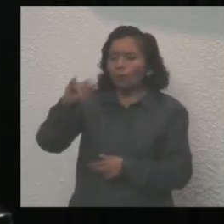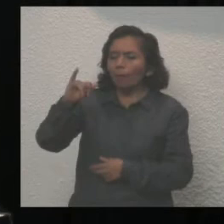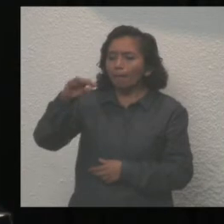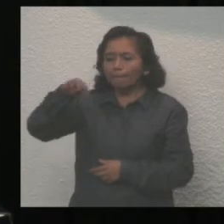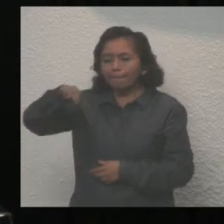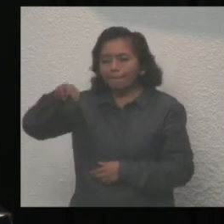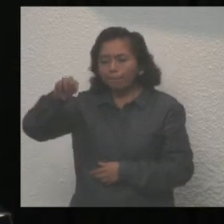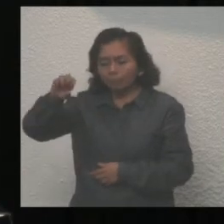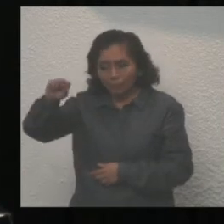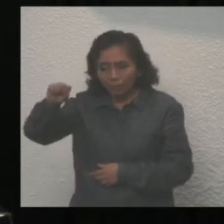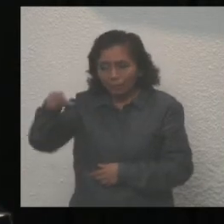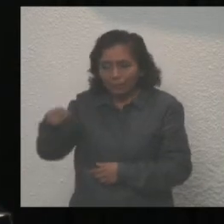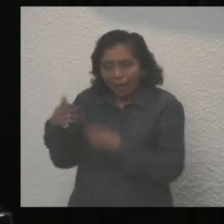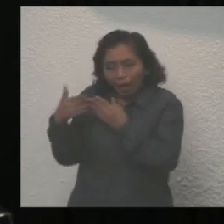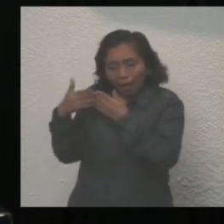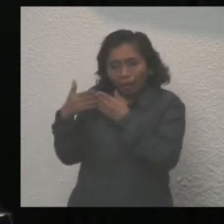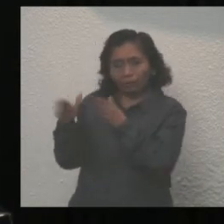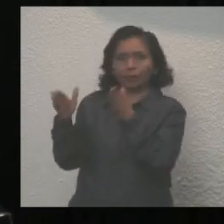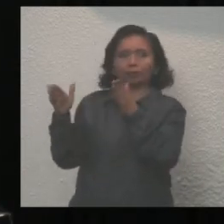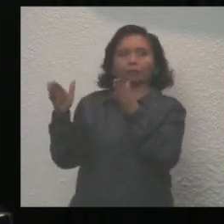mantener abiertos.